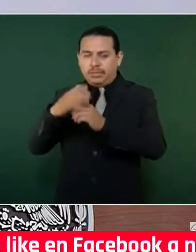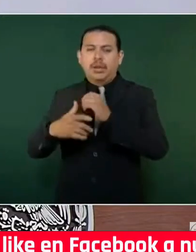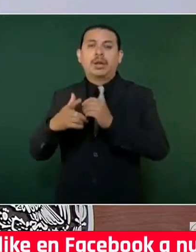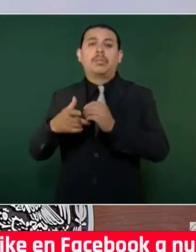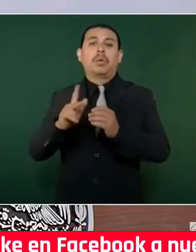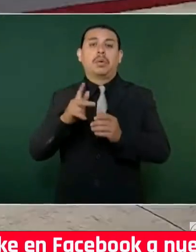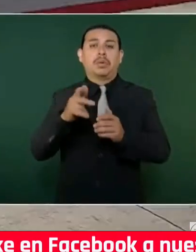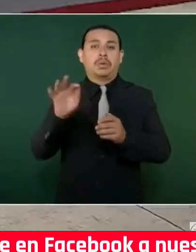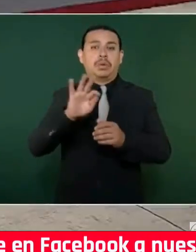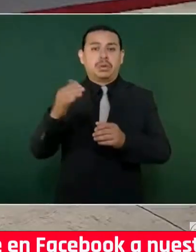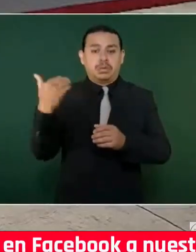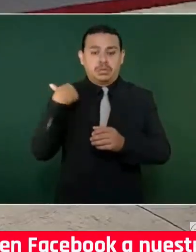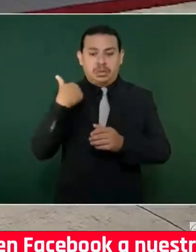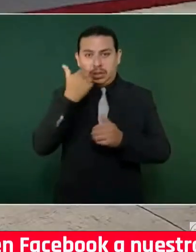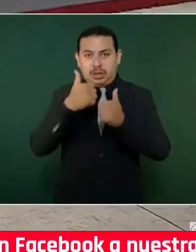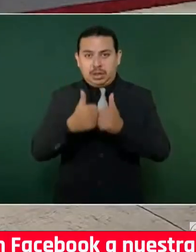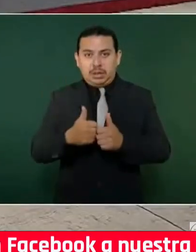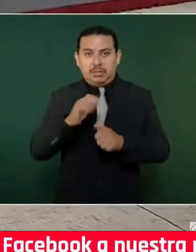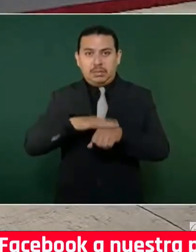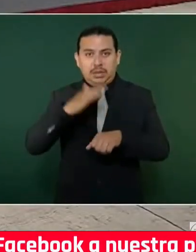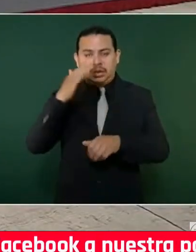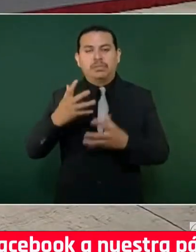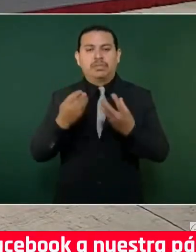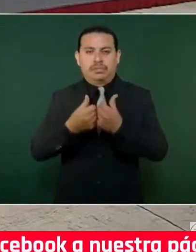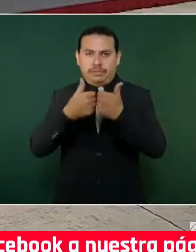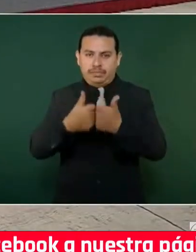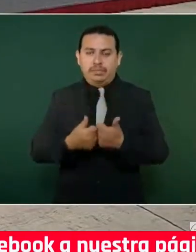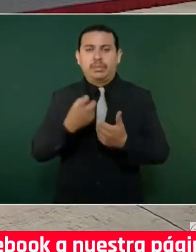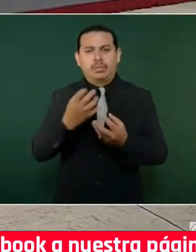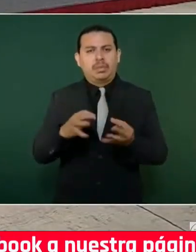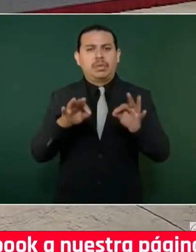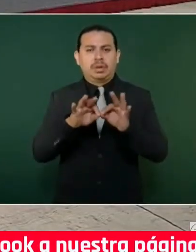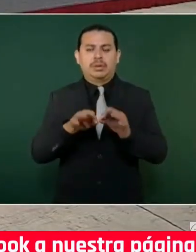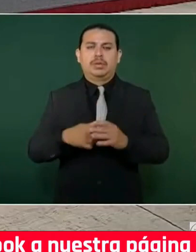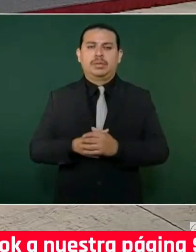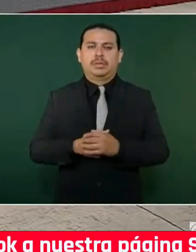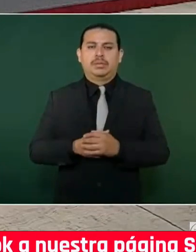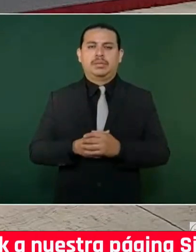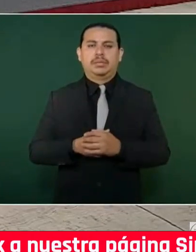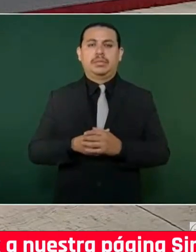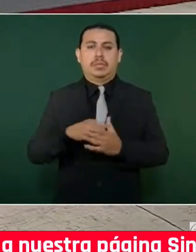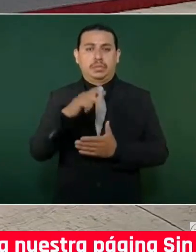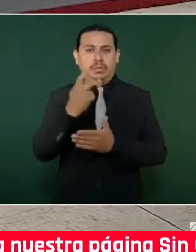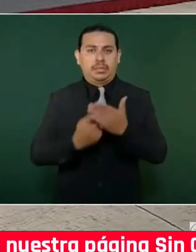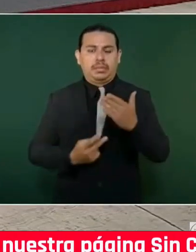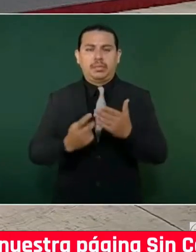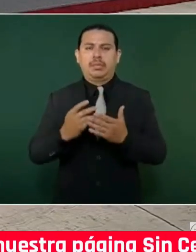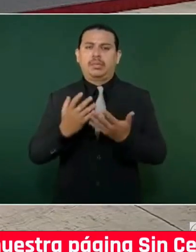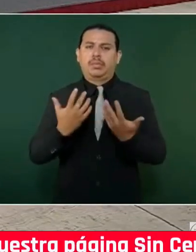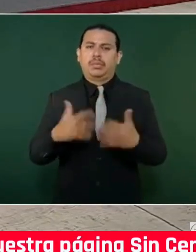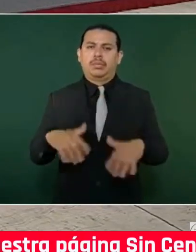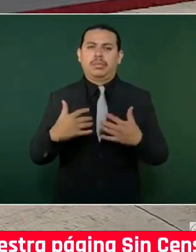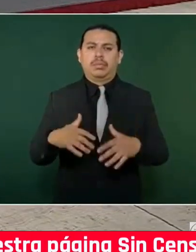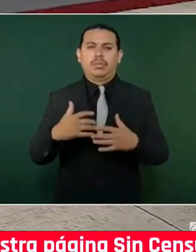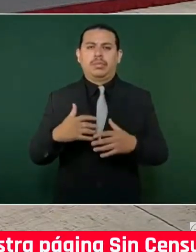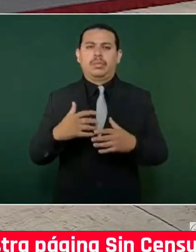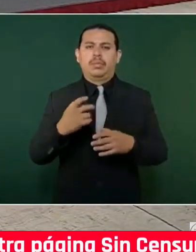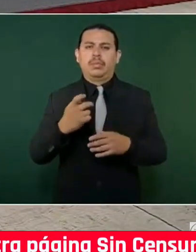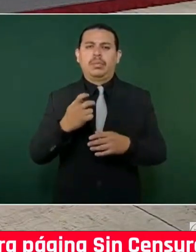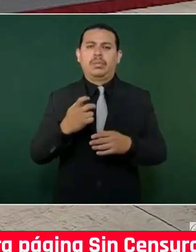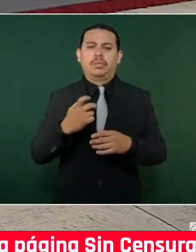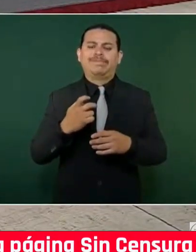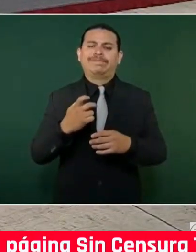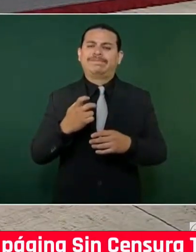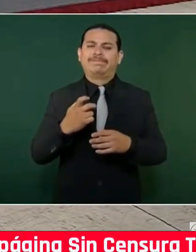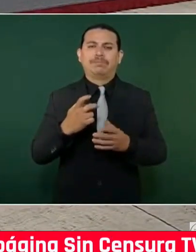sigue, por favor. ¿Qué es una planeación de este programa? a ser a cabo, estamos